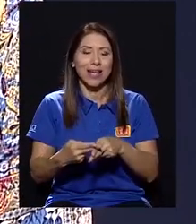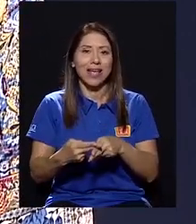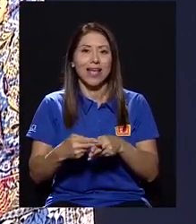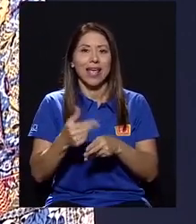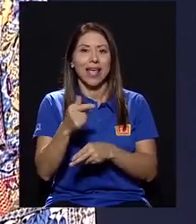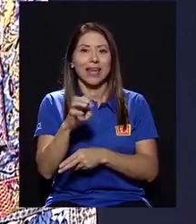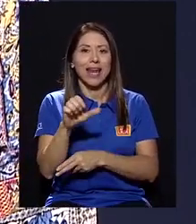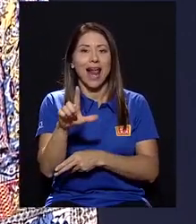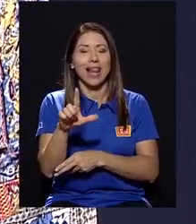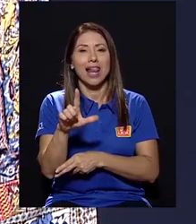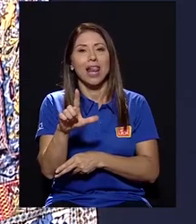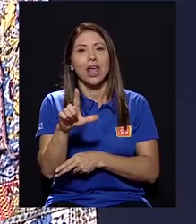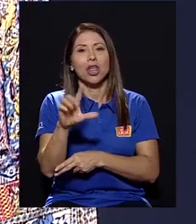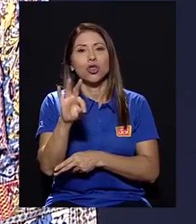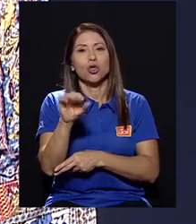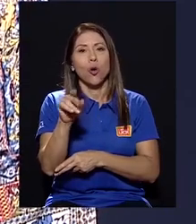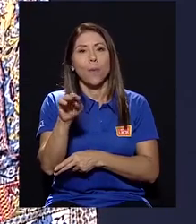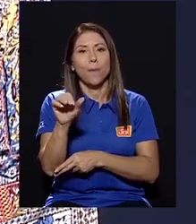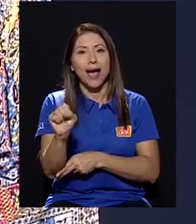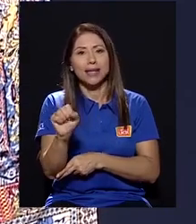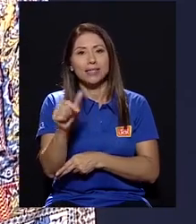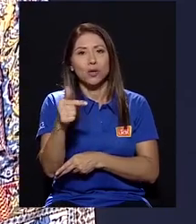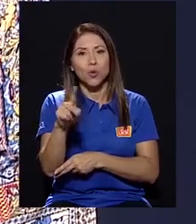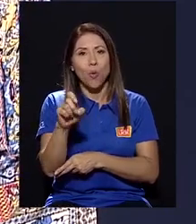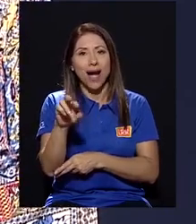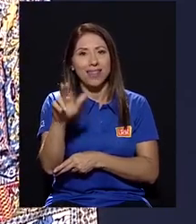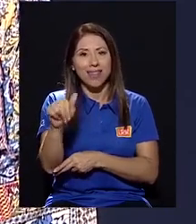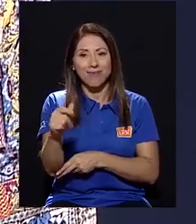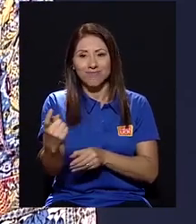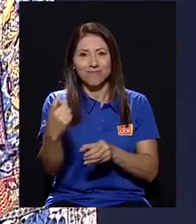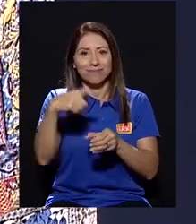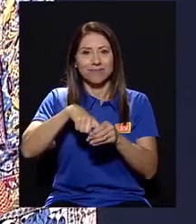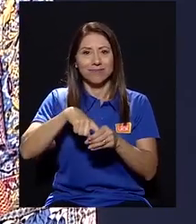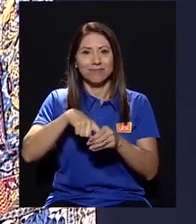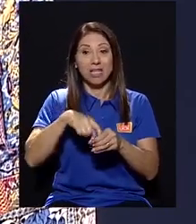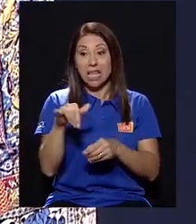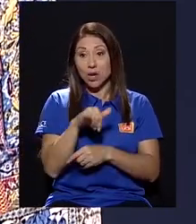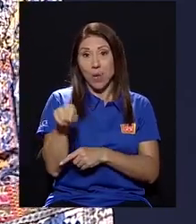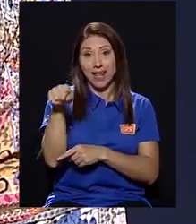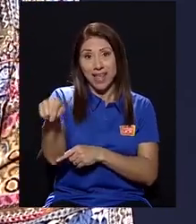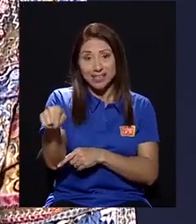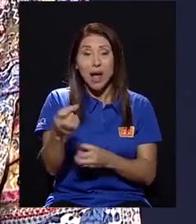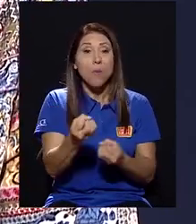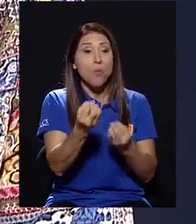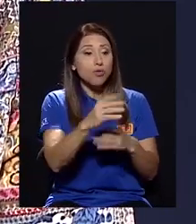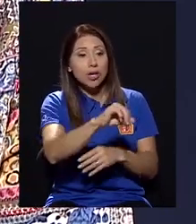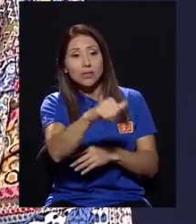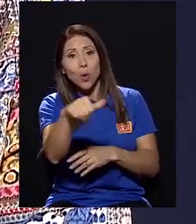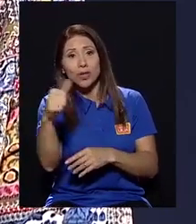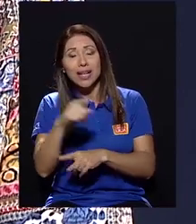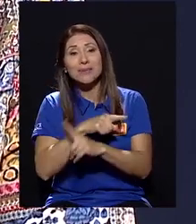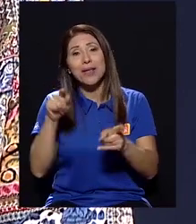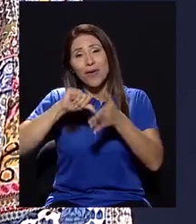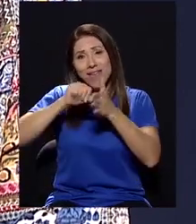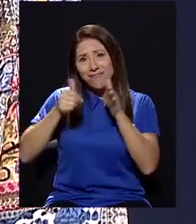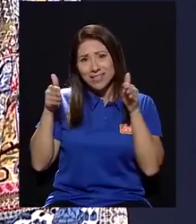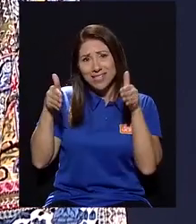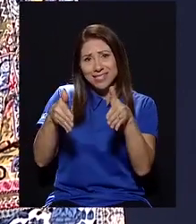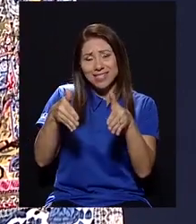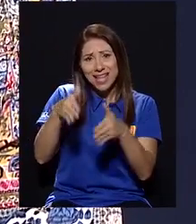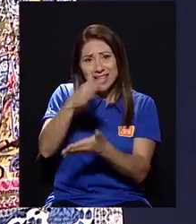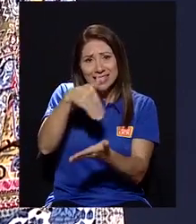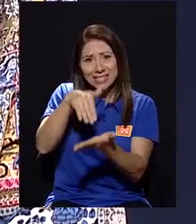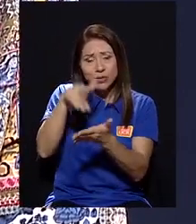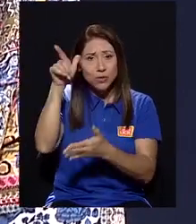Tomás Guardia, para incluirla en este proceso. Al igual que esa escuela, hay muchas otras, pero por el énfasis de estar trabajando en el Cantón